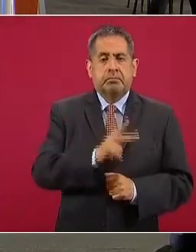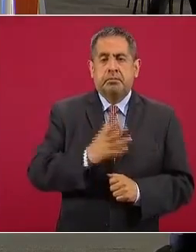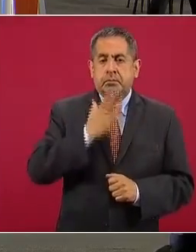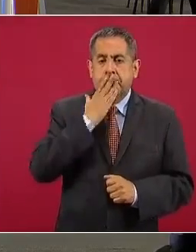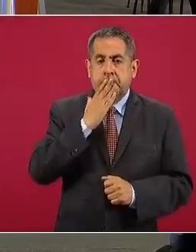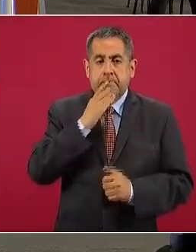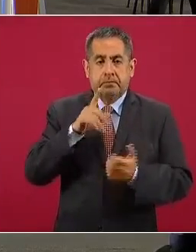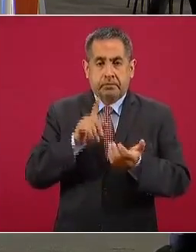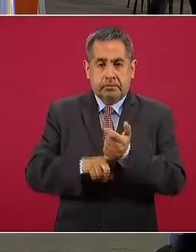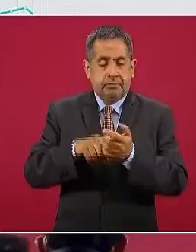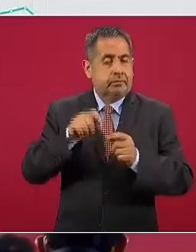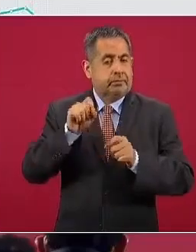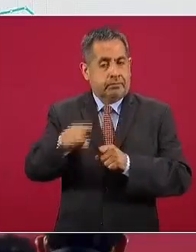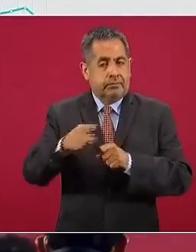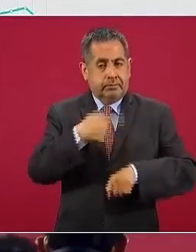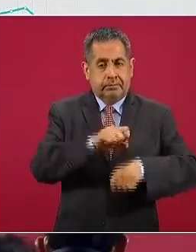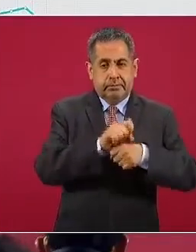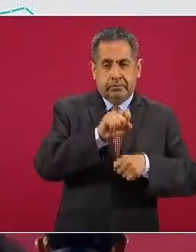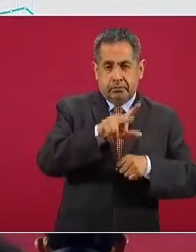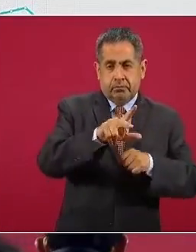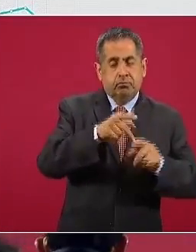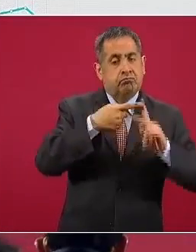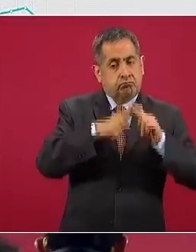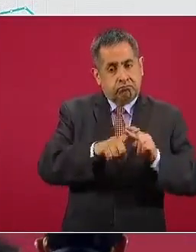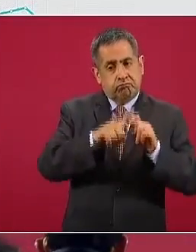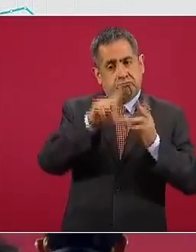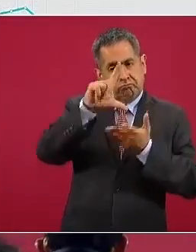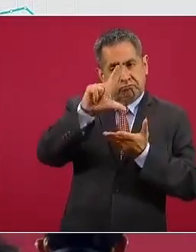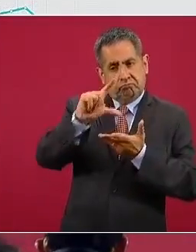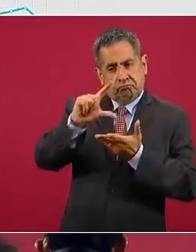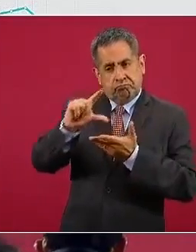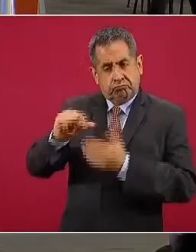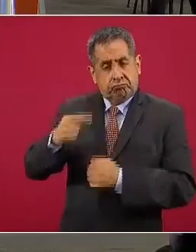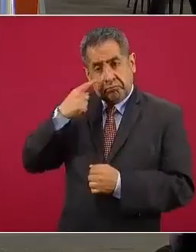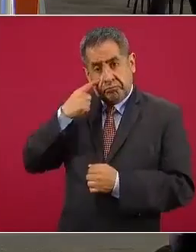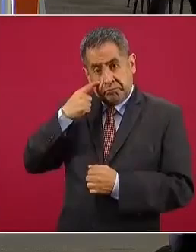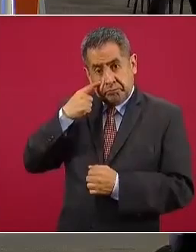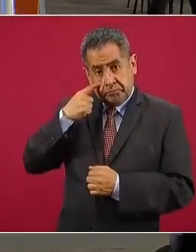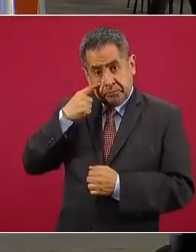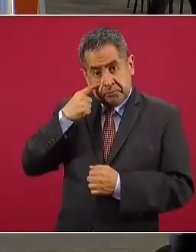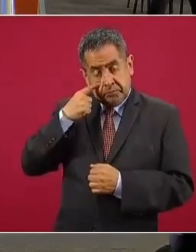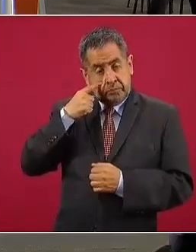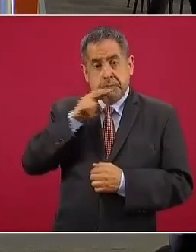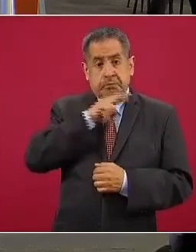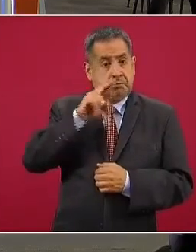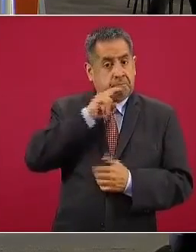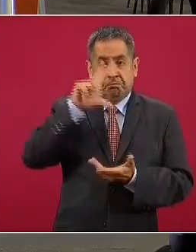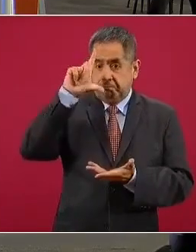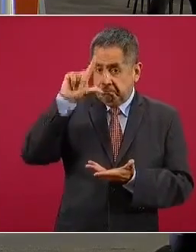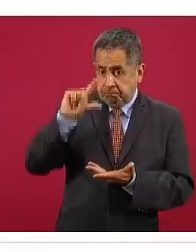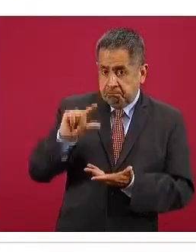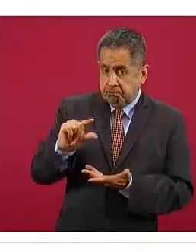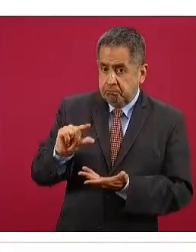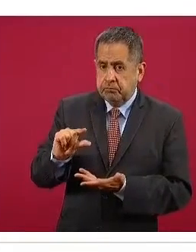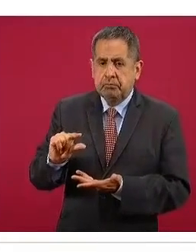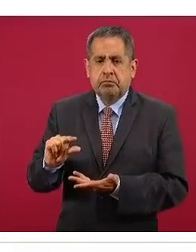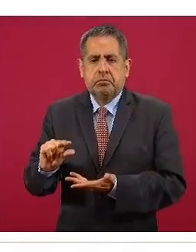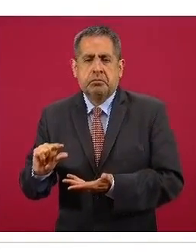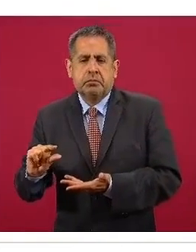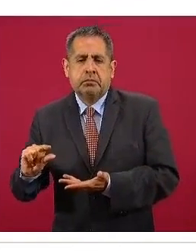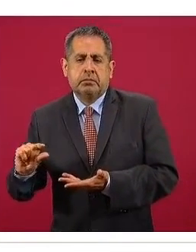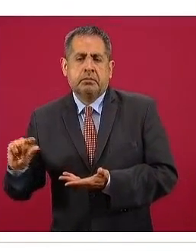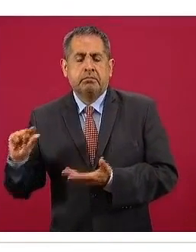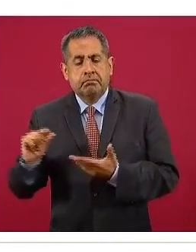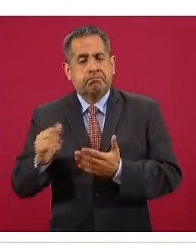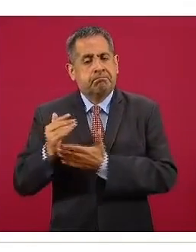desde la semana 28 tiene descenso, noten ustedes en general hay una fase rápida de descenso seguida después de una